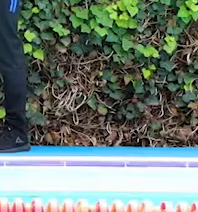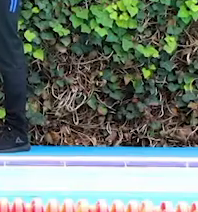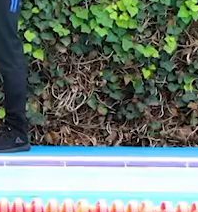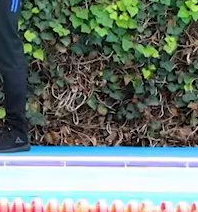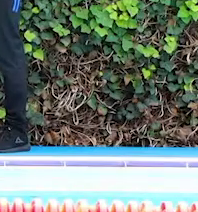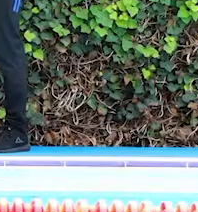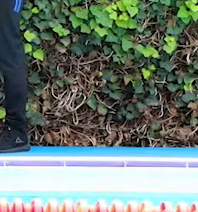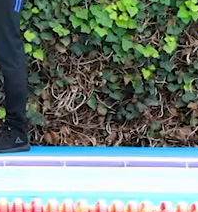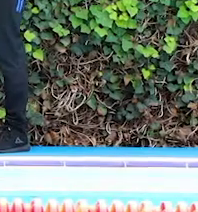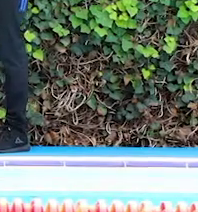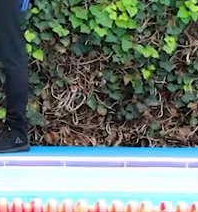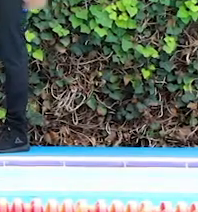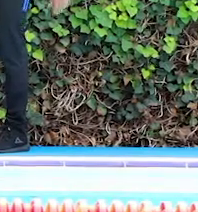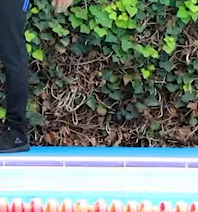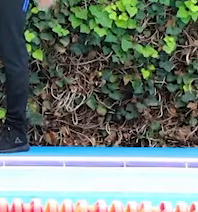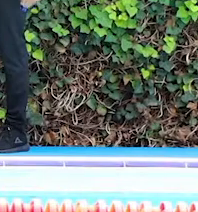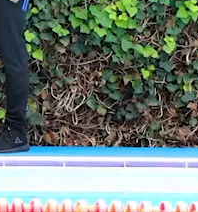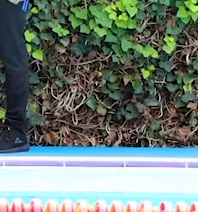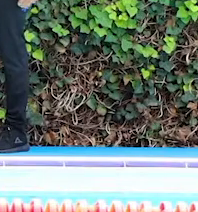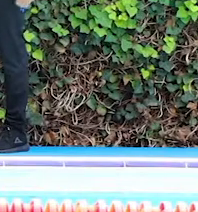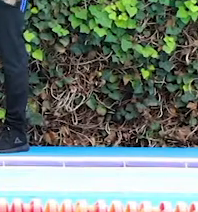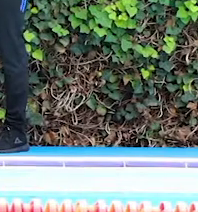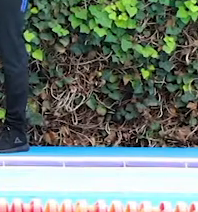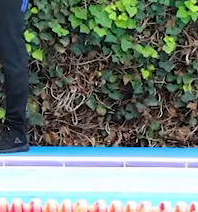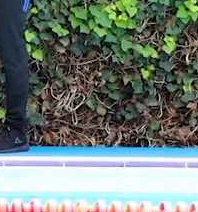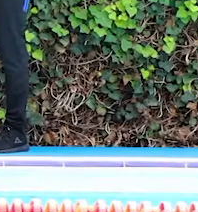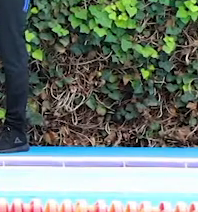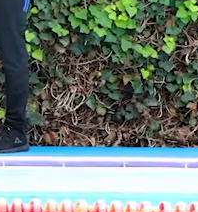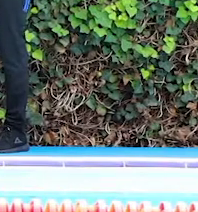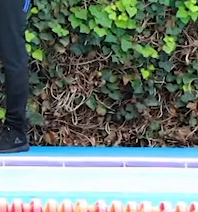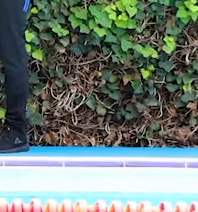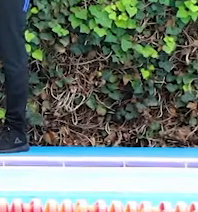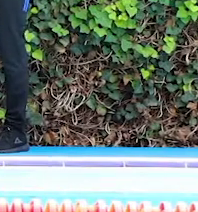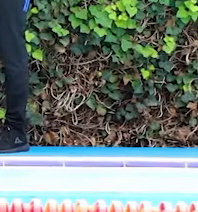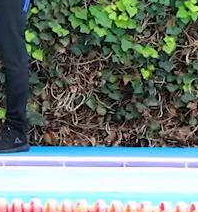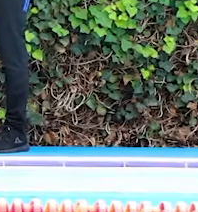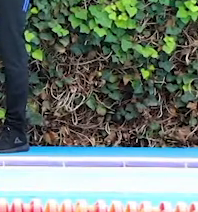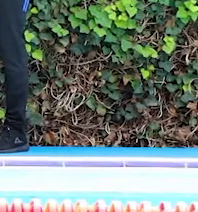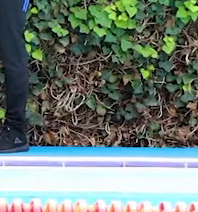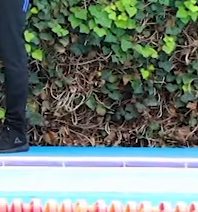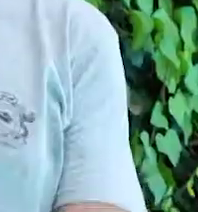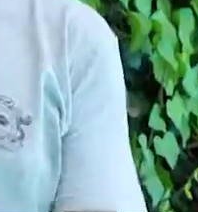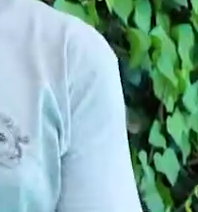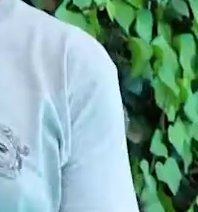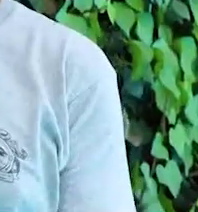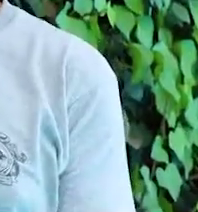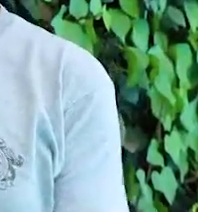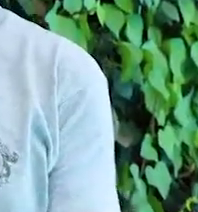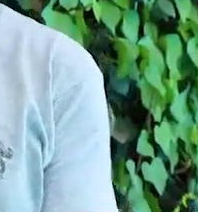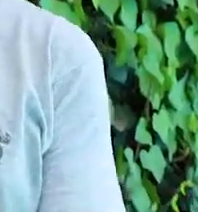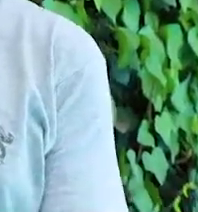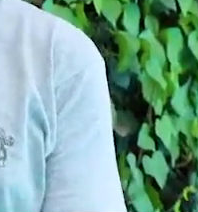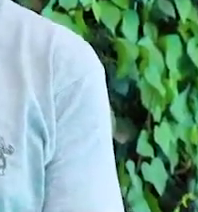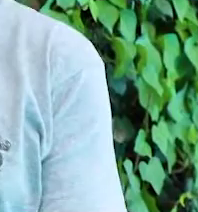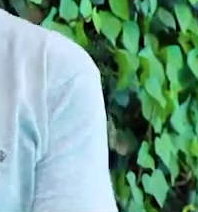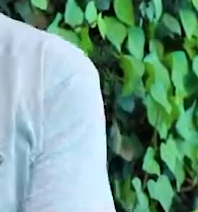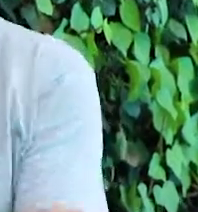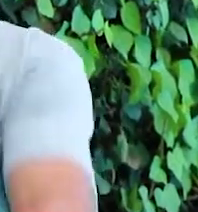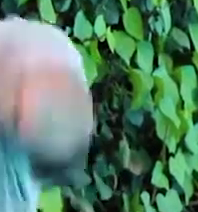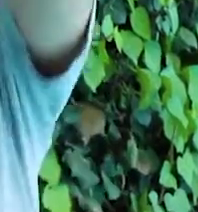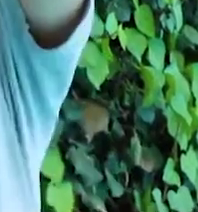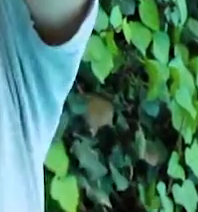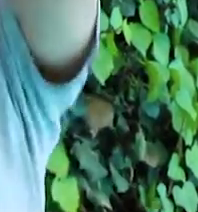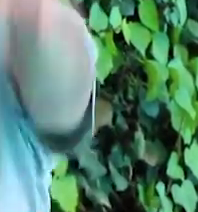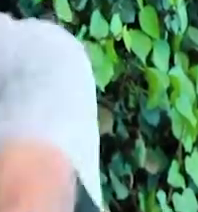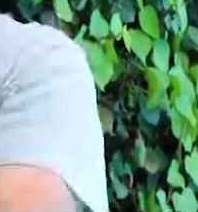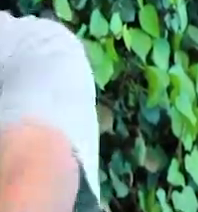En el suelo Y nos vamos a estirar Las piernas Lo que vamos a hacer Es elevar una pierna Diez veces Y después